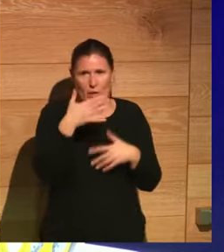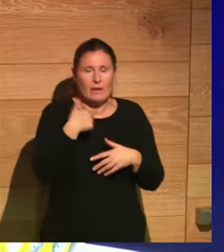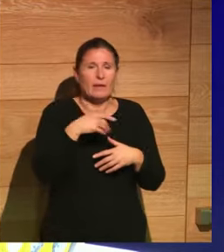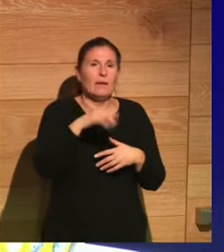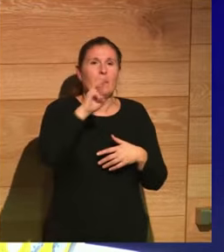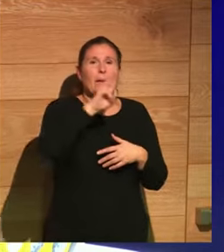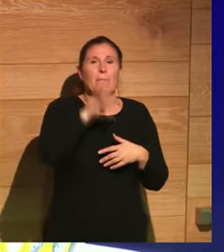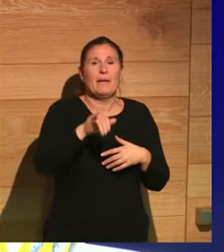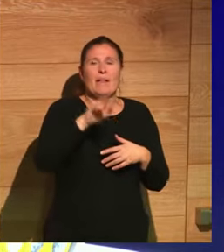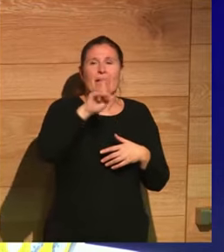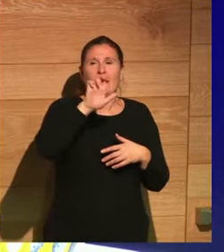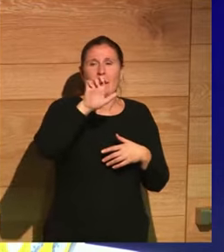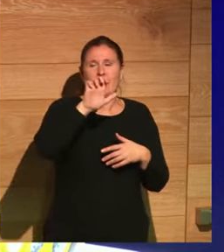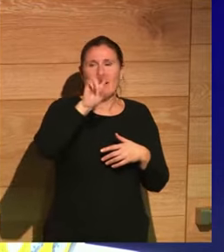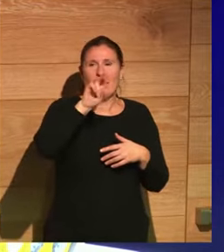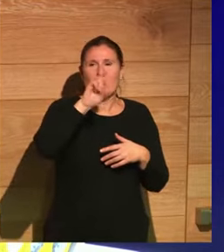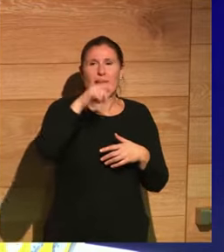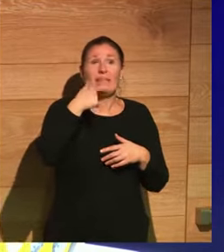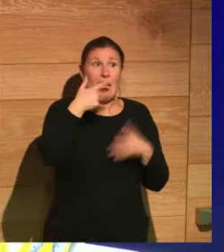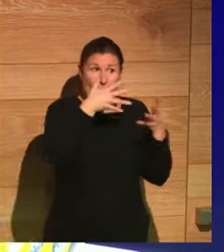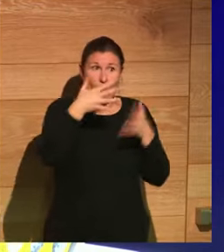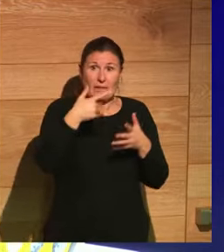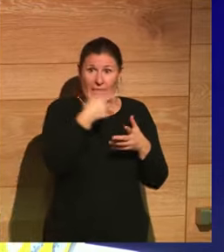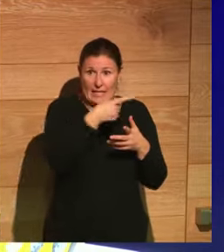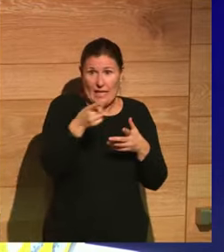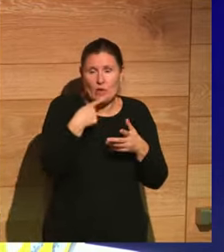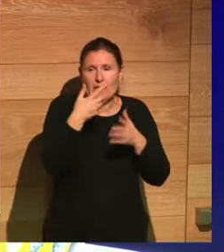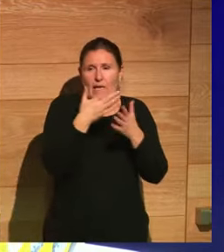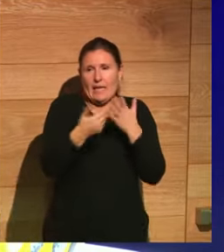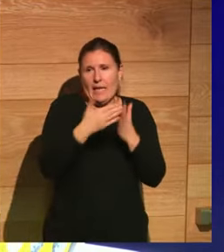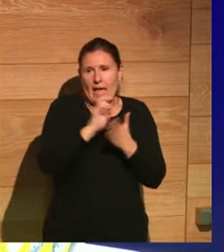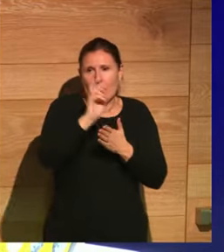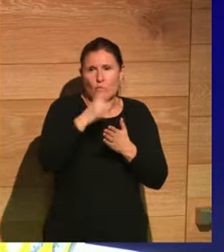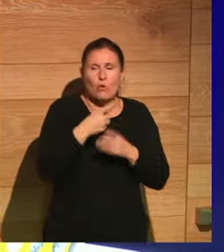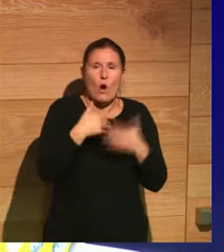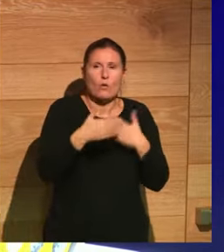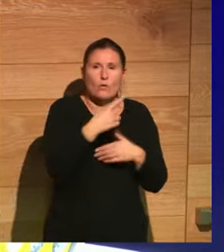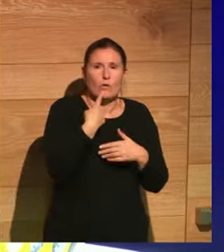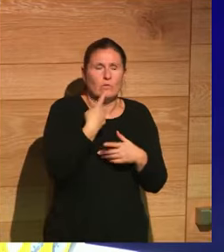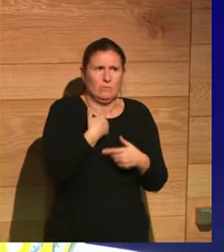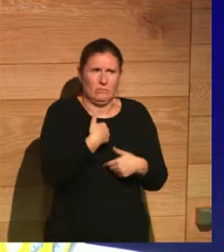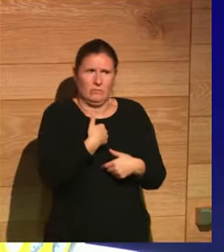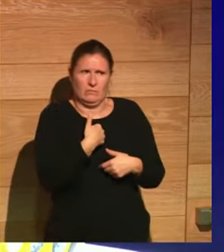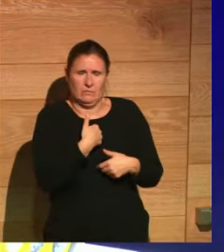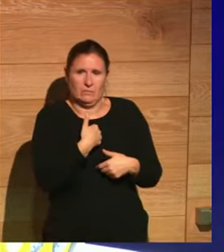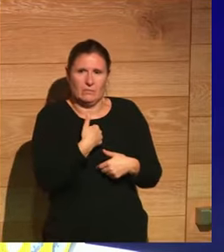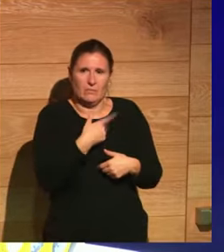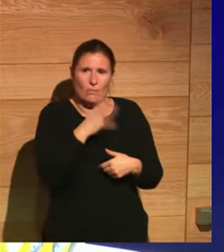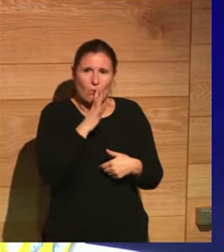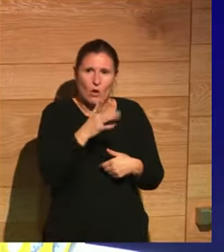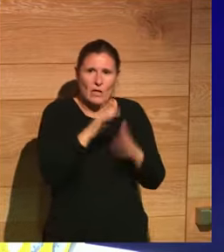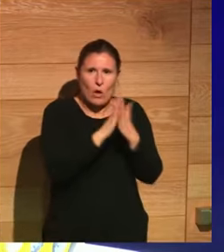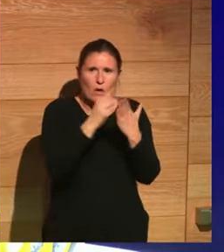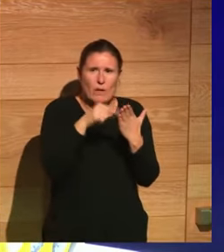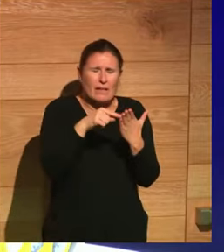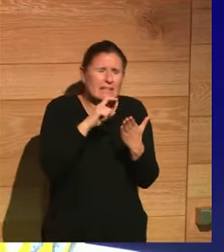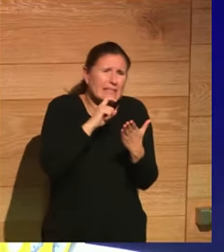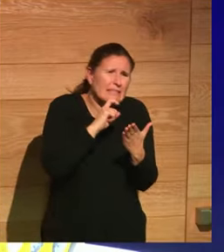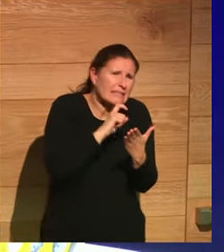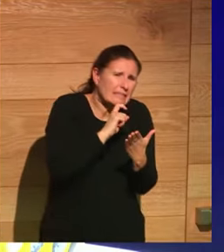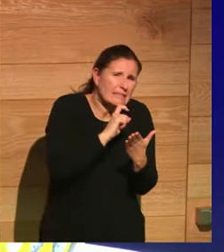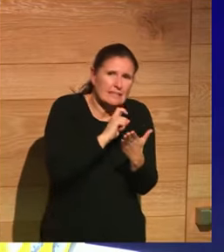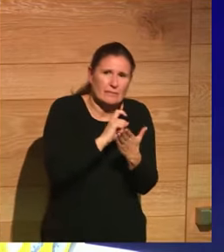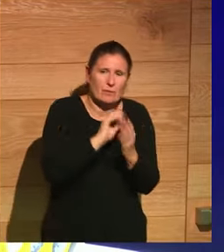Reverte por ejemplo lo ha hecho y de verdad que yo con todos mis respetos me parece tremendo porque me parece una obra complicadísima